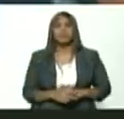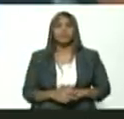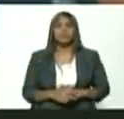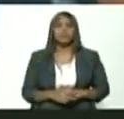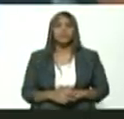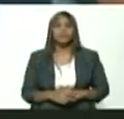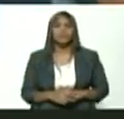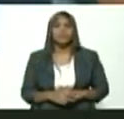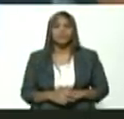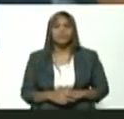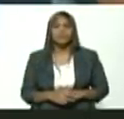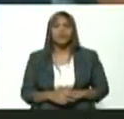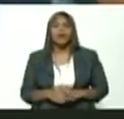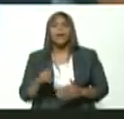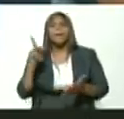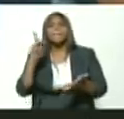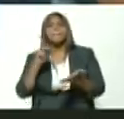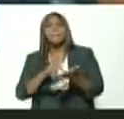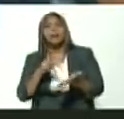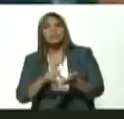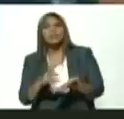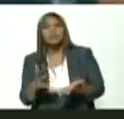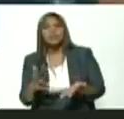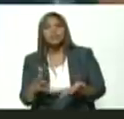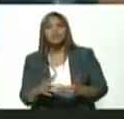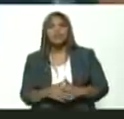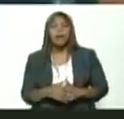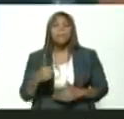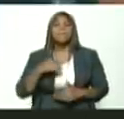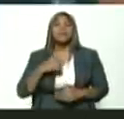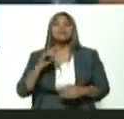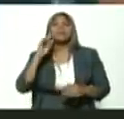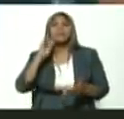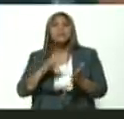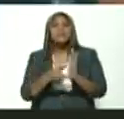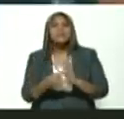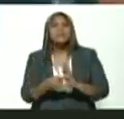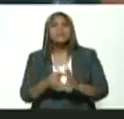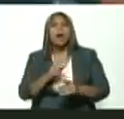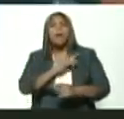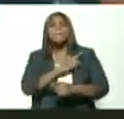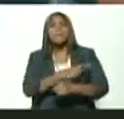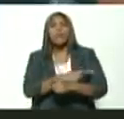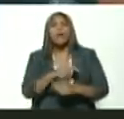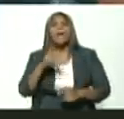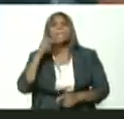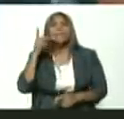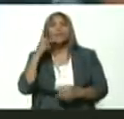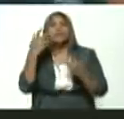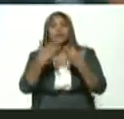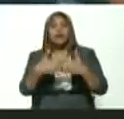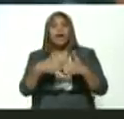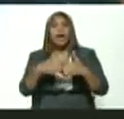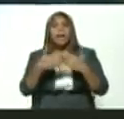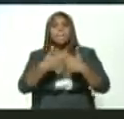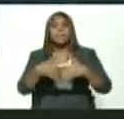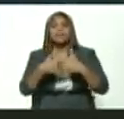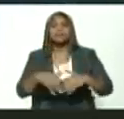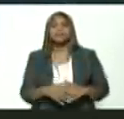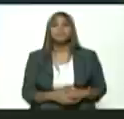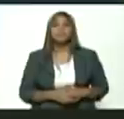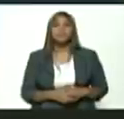participantes es para el poder en las políticas productivas de la empresa mi presidente